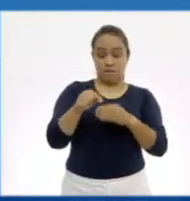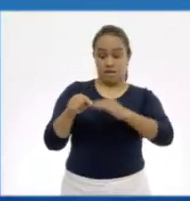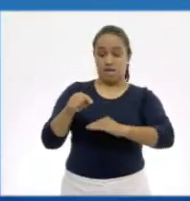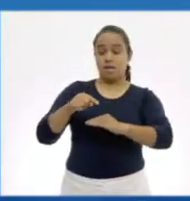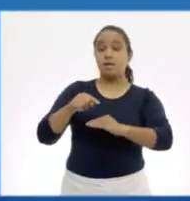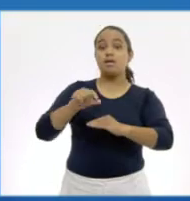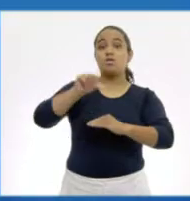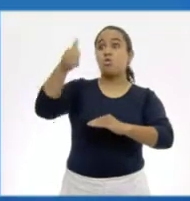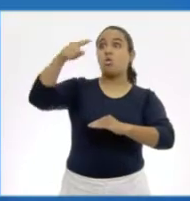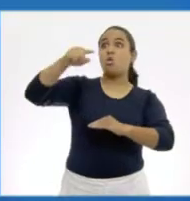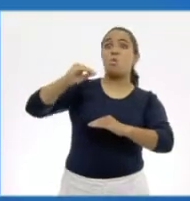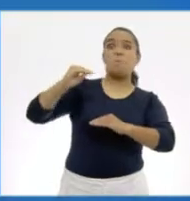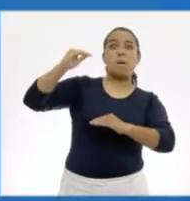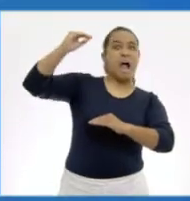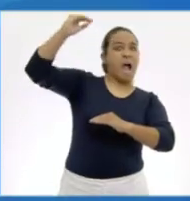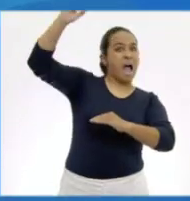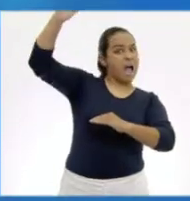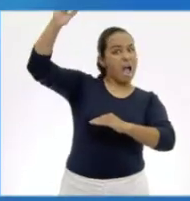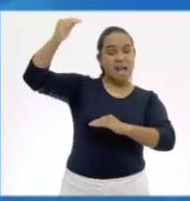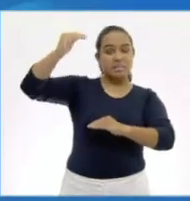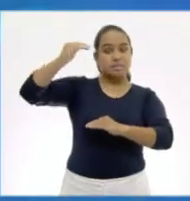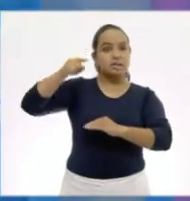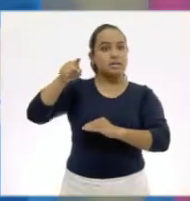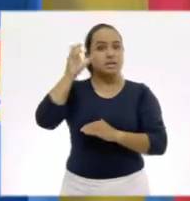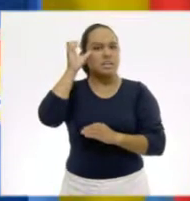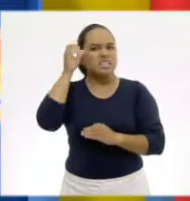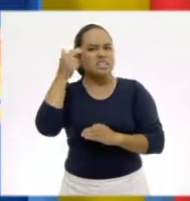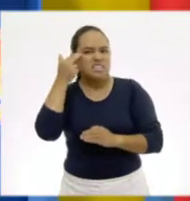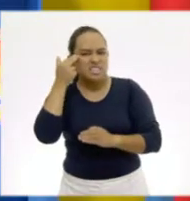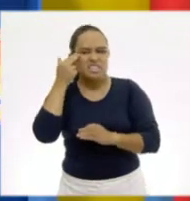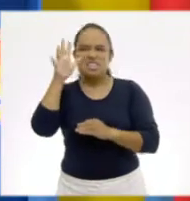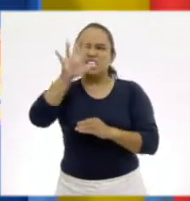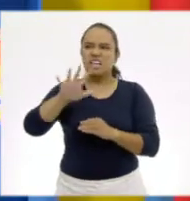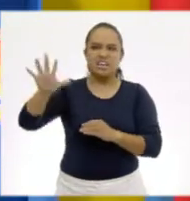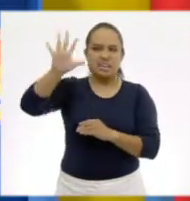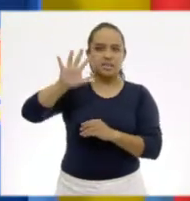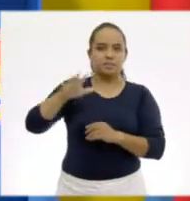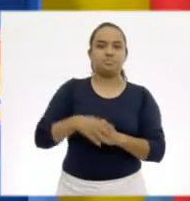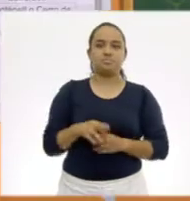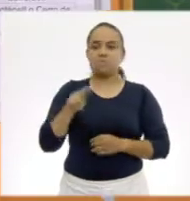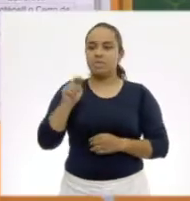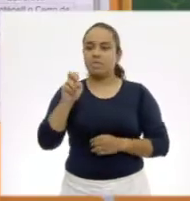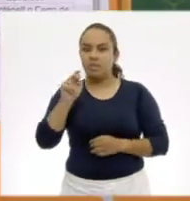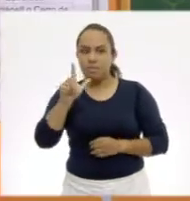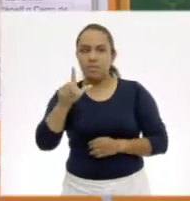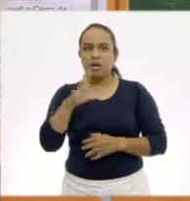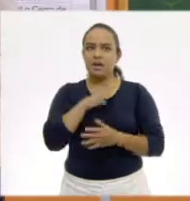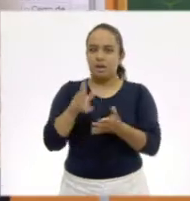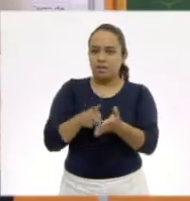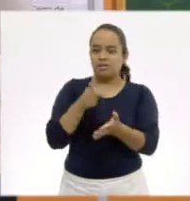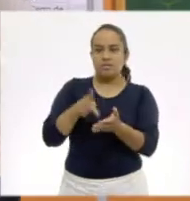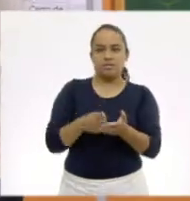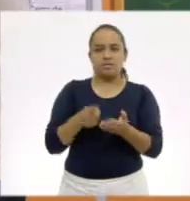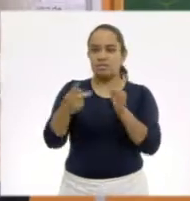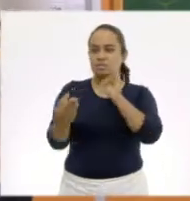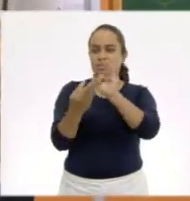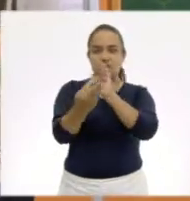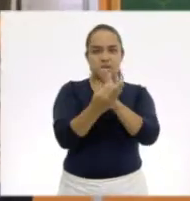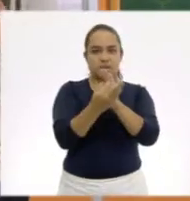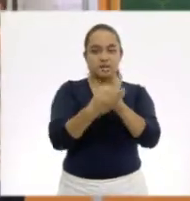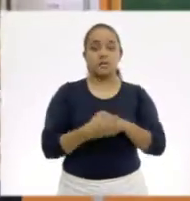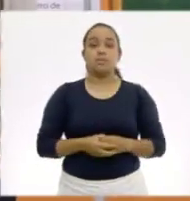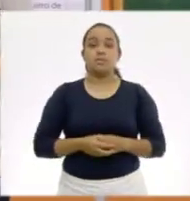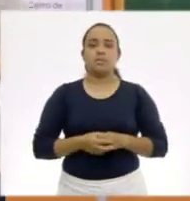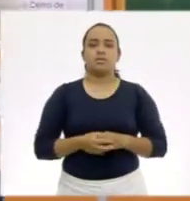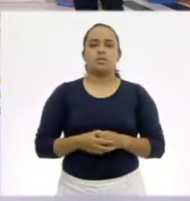estas. Todas esas. Y casi todas están por China o por toda esa zona. Por Nepal. Se repite mucho. Entonces,